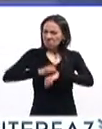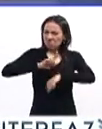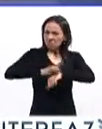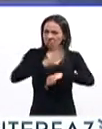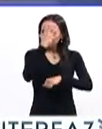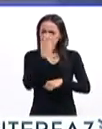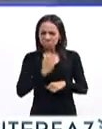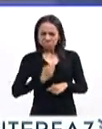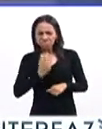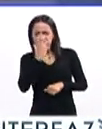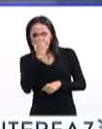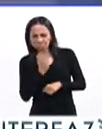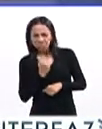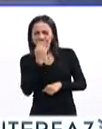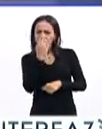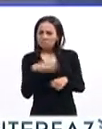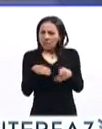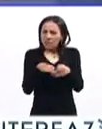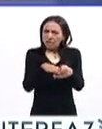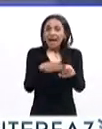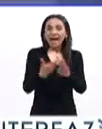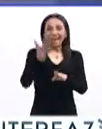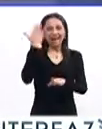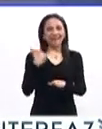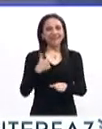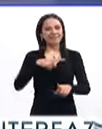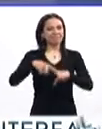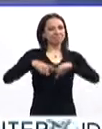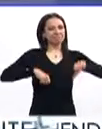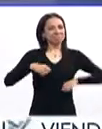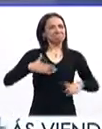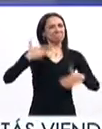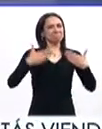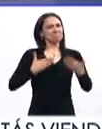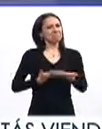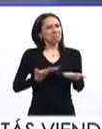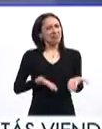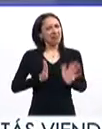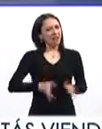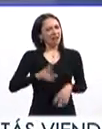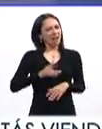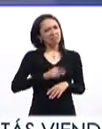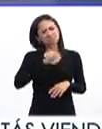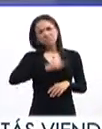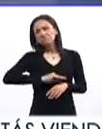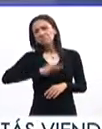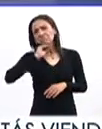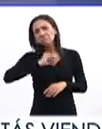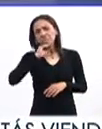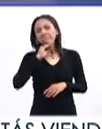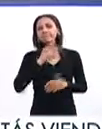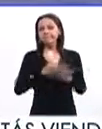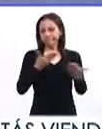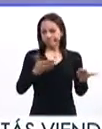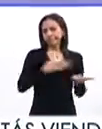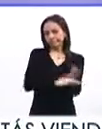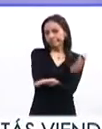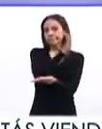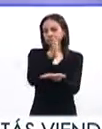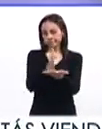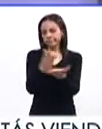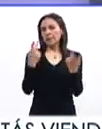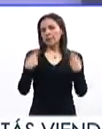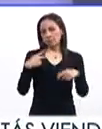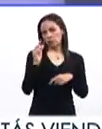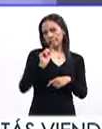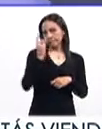no tengo placer por las actividades que con anterioridad yo disfrutaba, entonces ahí hay que recurrir a algo más, que es un especialista en el tema.